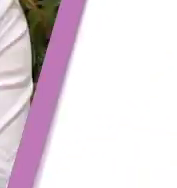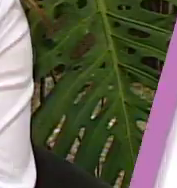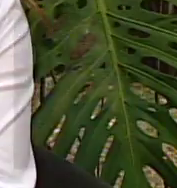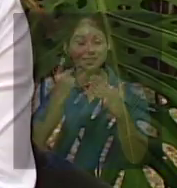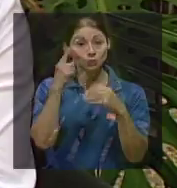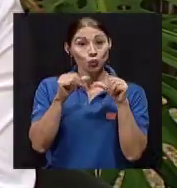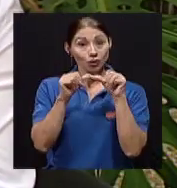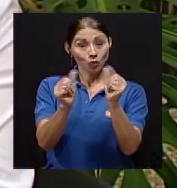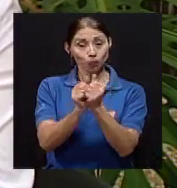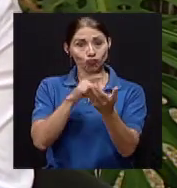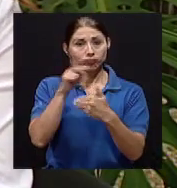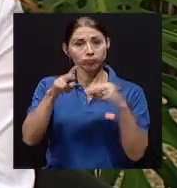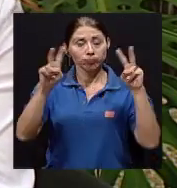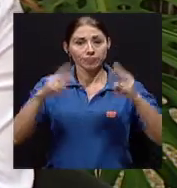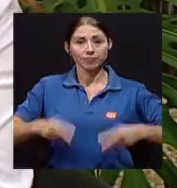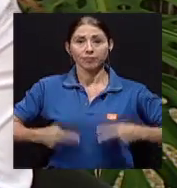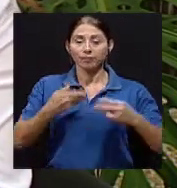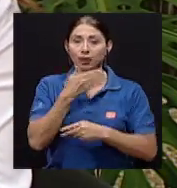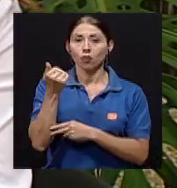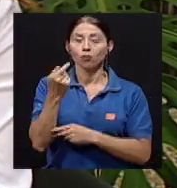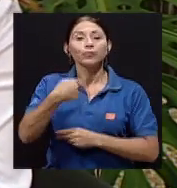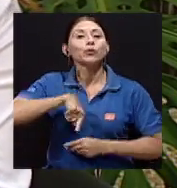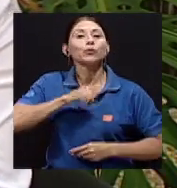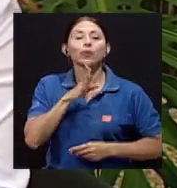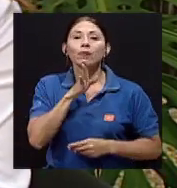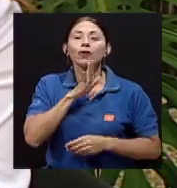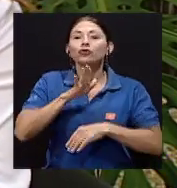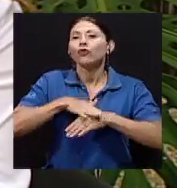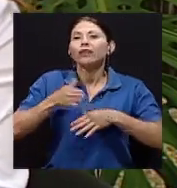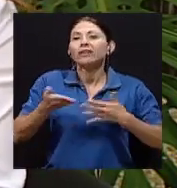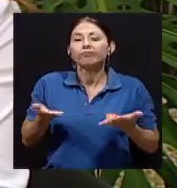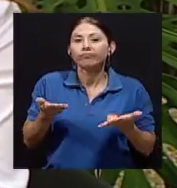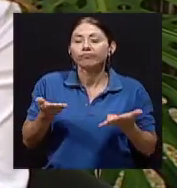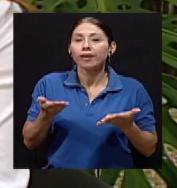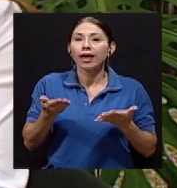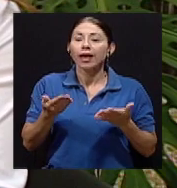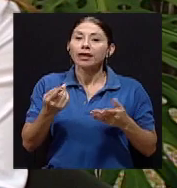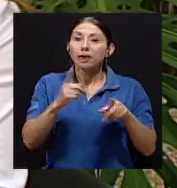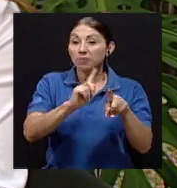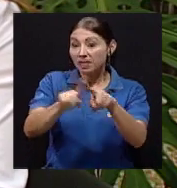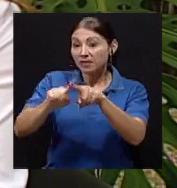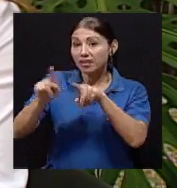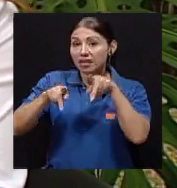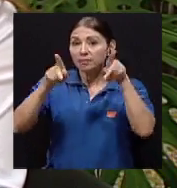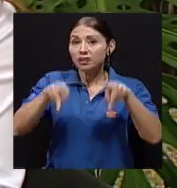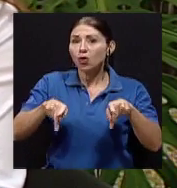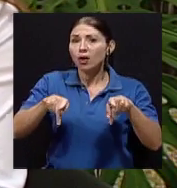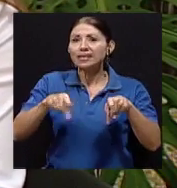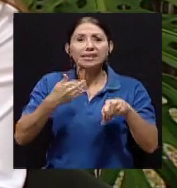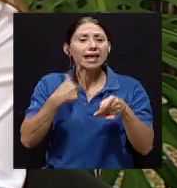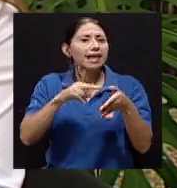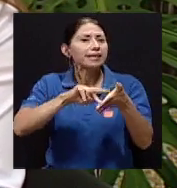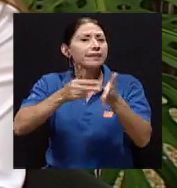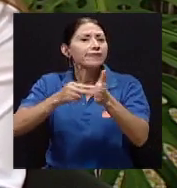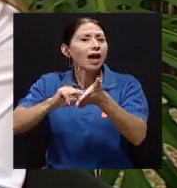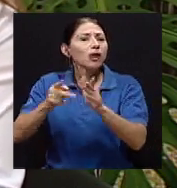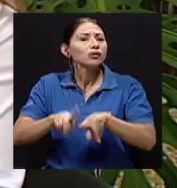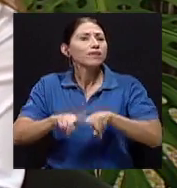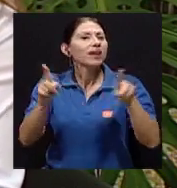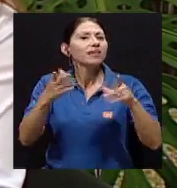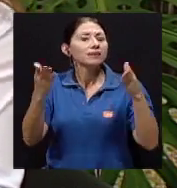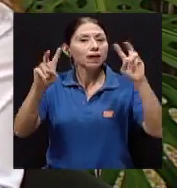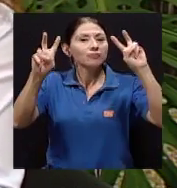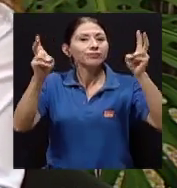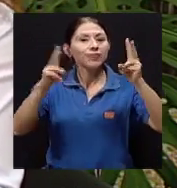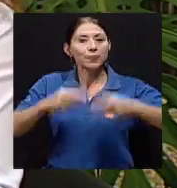Gracias por continuar con Vivir Mejor, estamos conversando sobre los significados que pueden tener para diversas personas el vivir mejor y cómo podemos